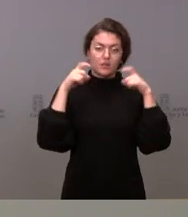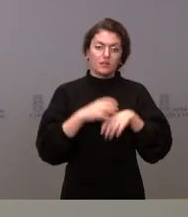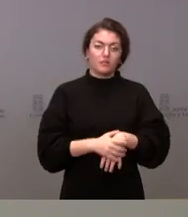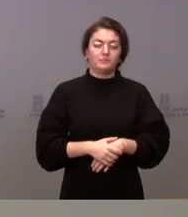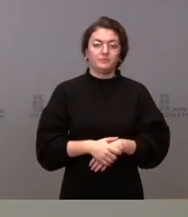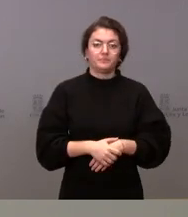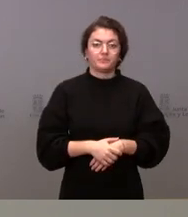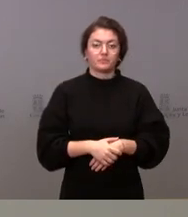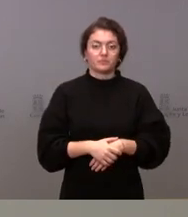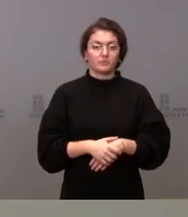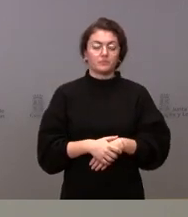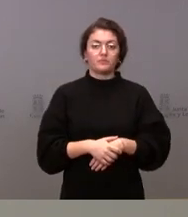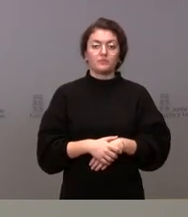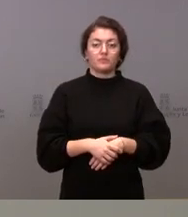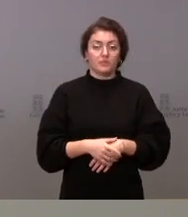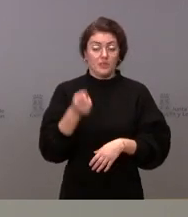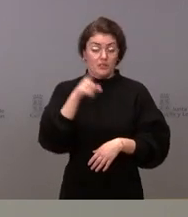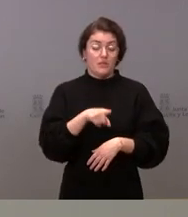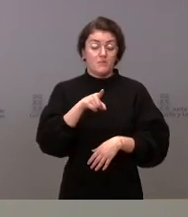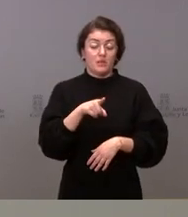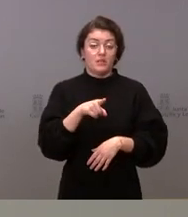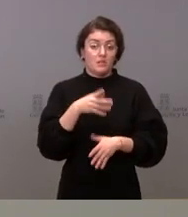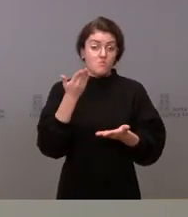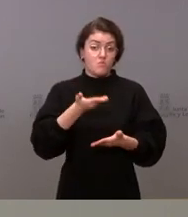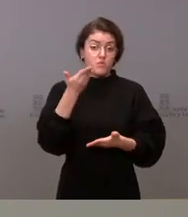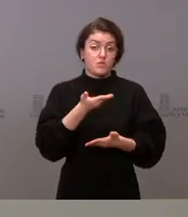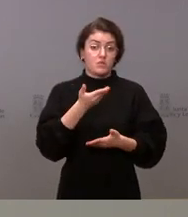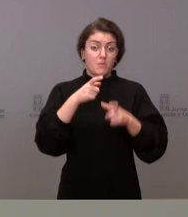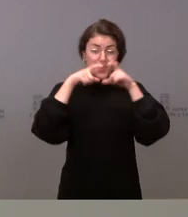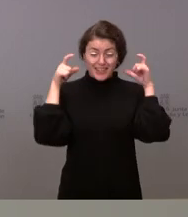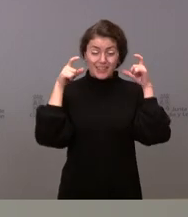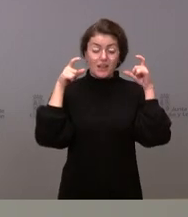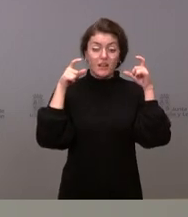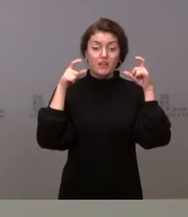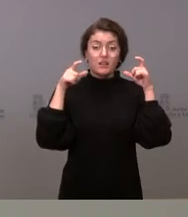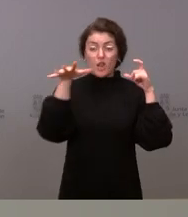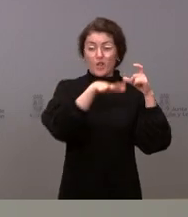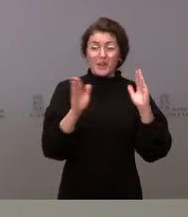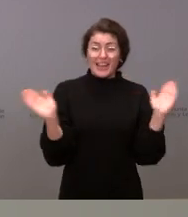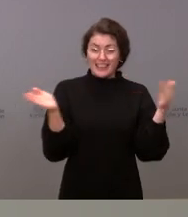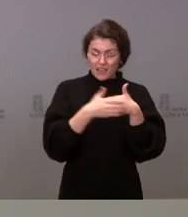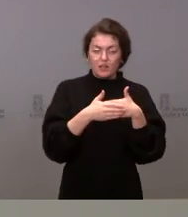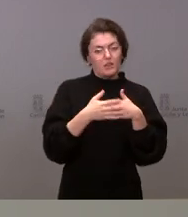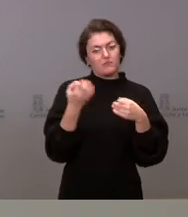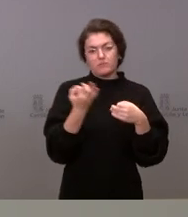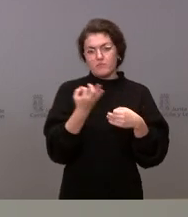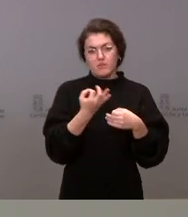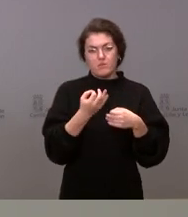mantener la mascarilla y, desde luego, en los lugares que están cerrados es fundamental que lo sigamos haciendo.